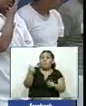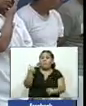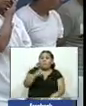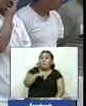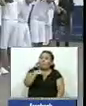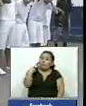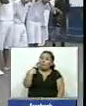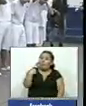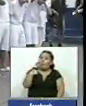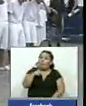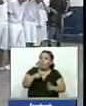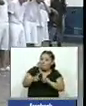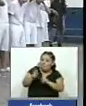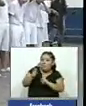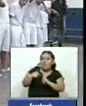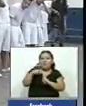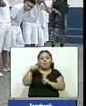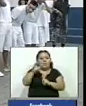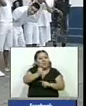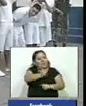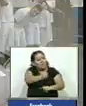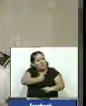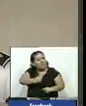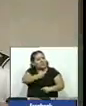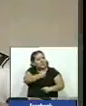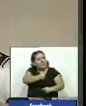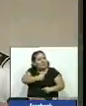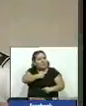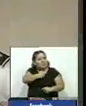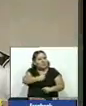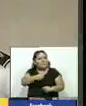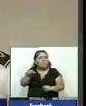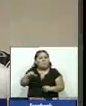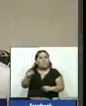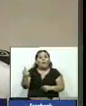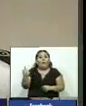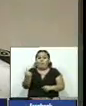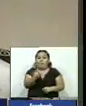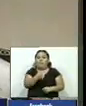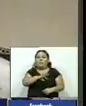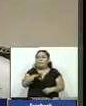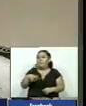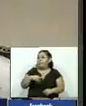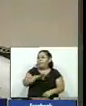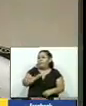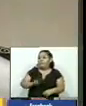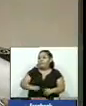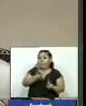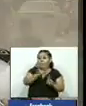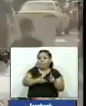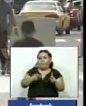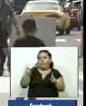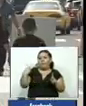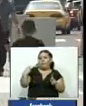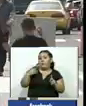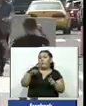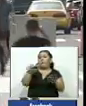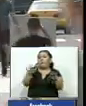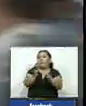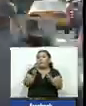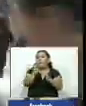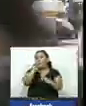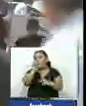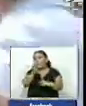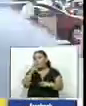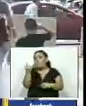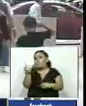que los que tanto daño y dolor le ocasionan a la familia salvadoreña Arreaza Chicas también dijo que se mantiene el